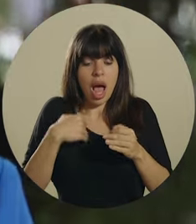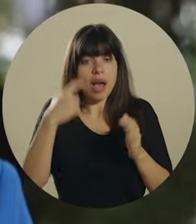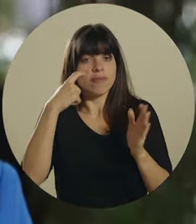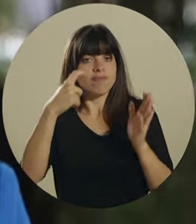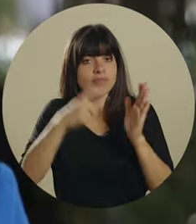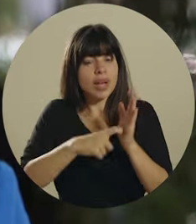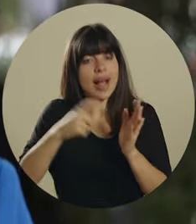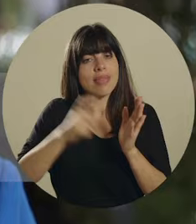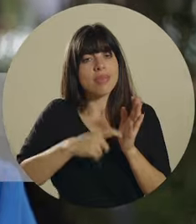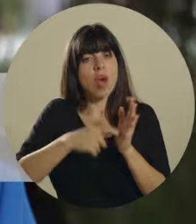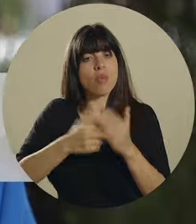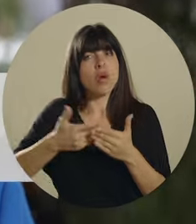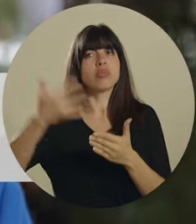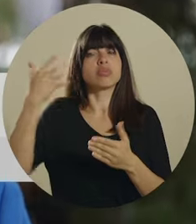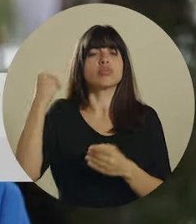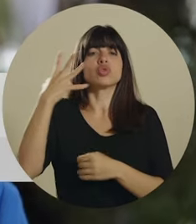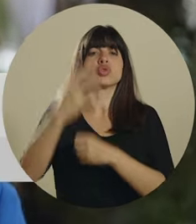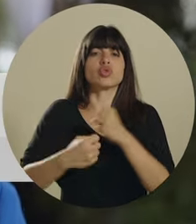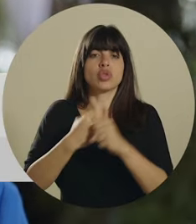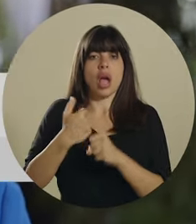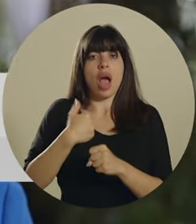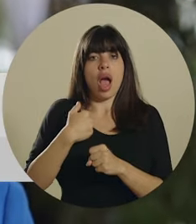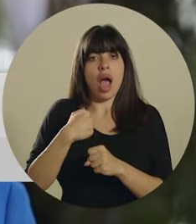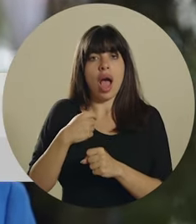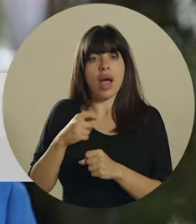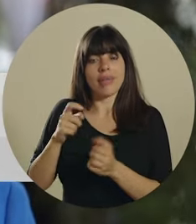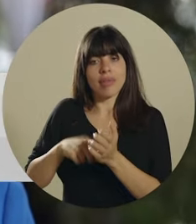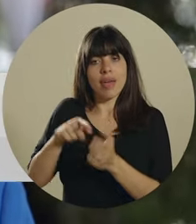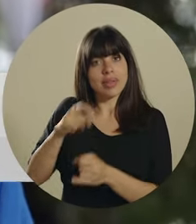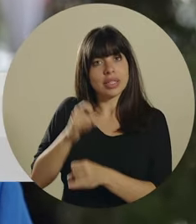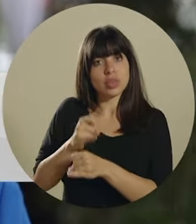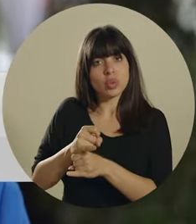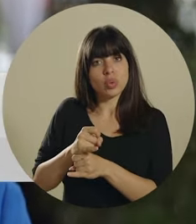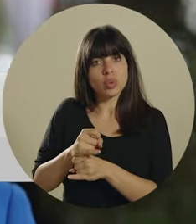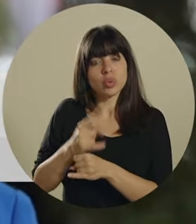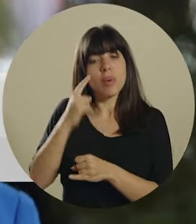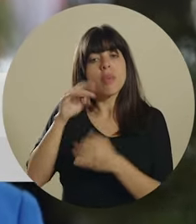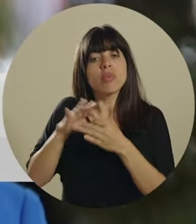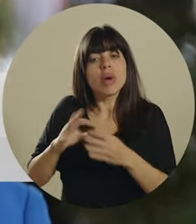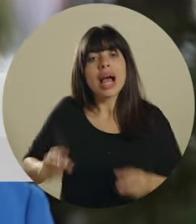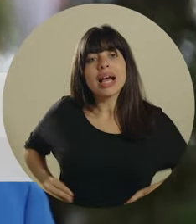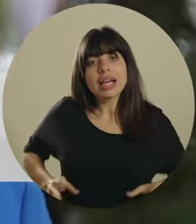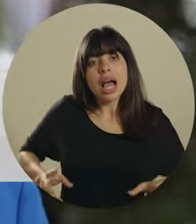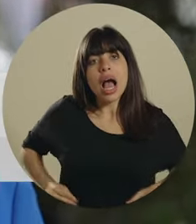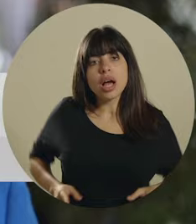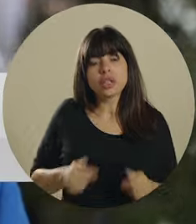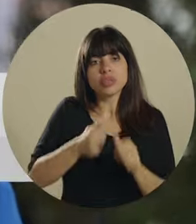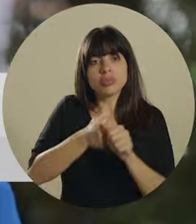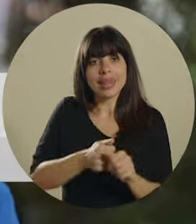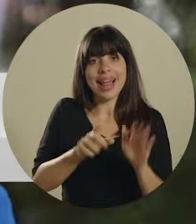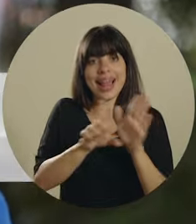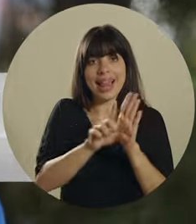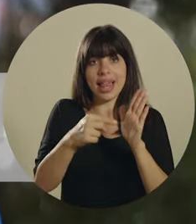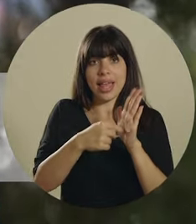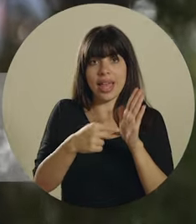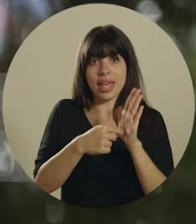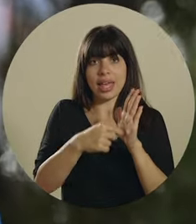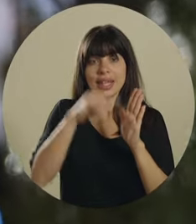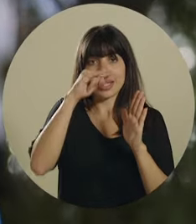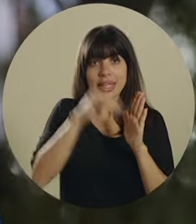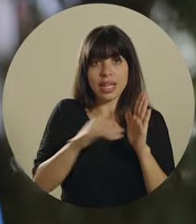se reconoce una deuda histórica con la institución de aquellos gastos derivados de la ley